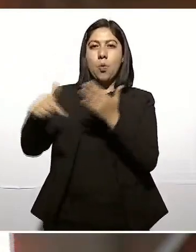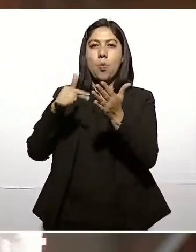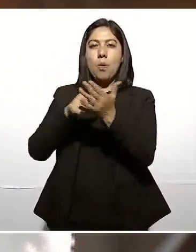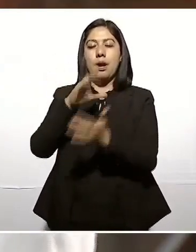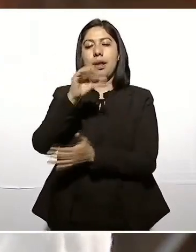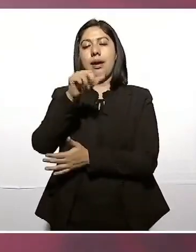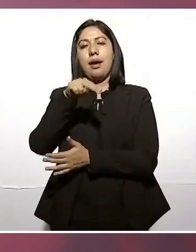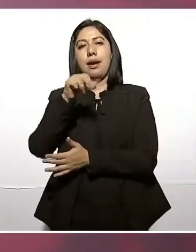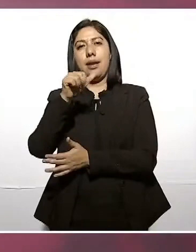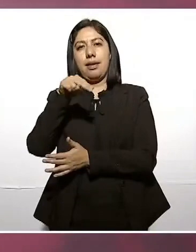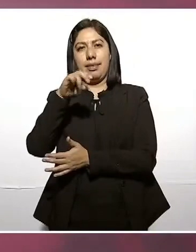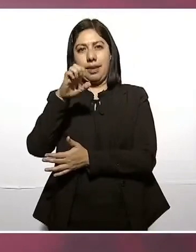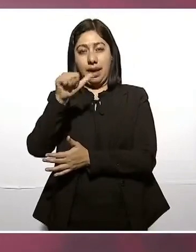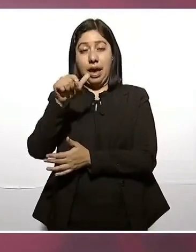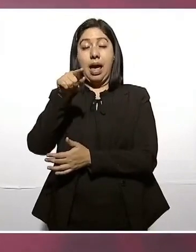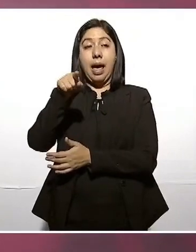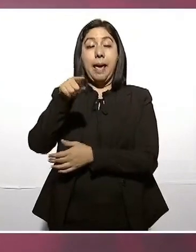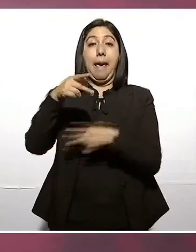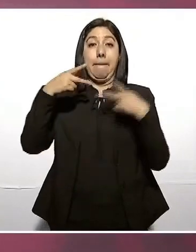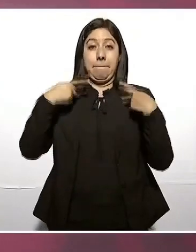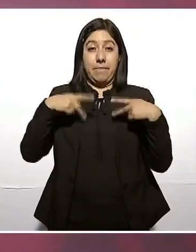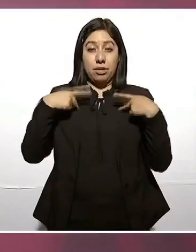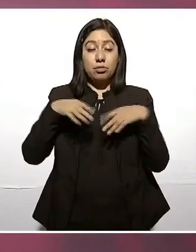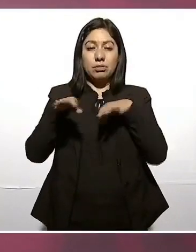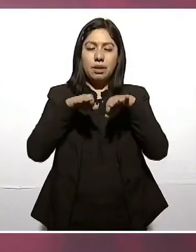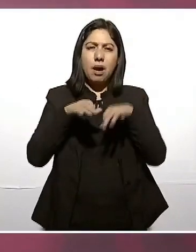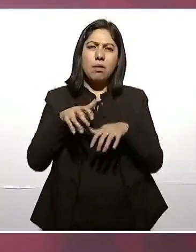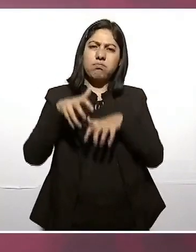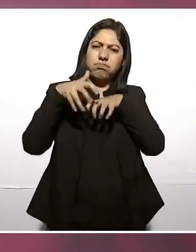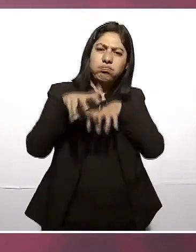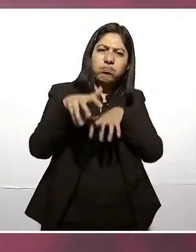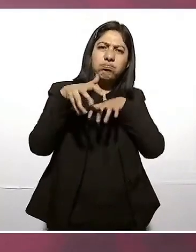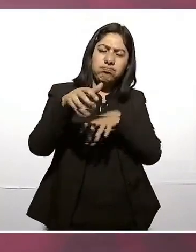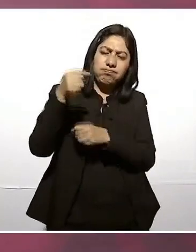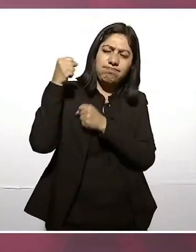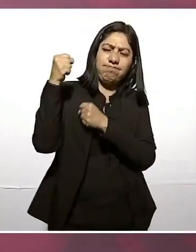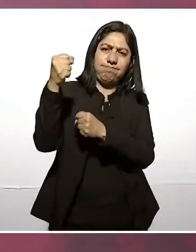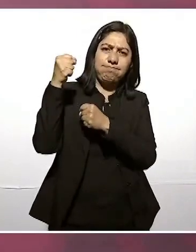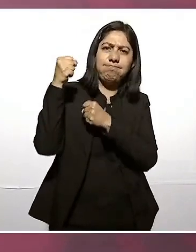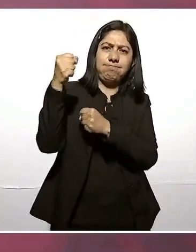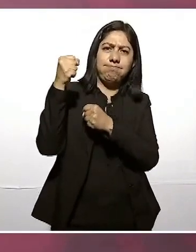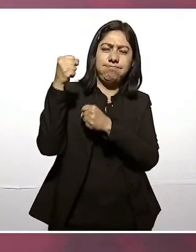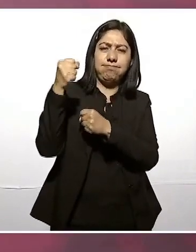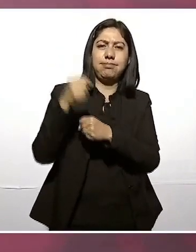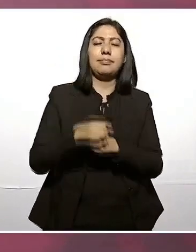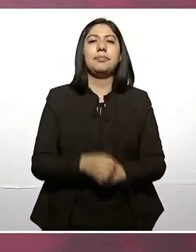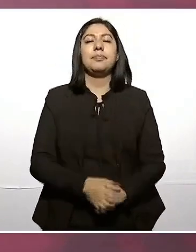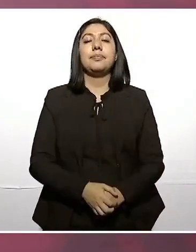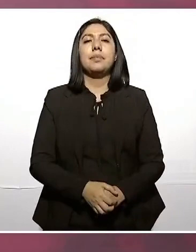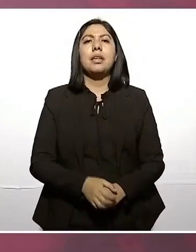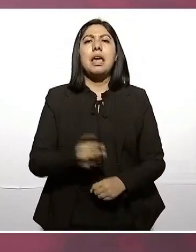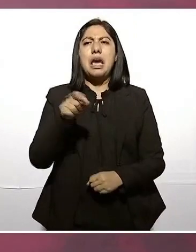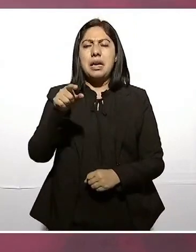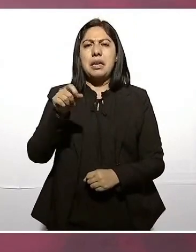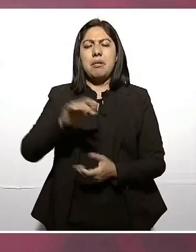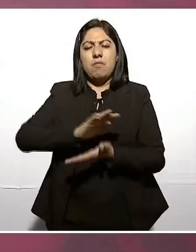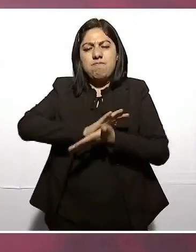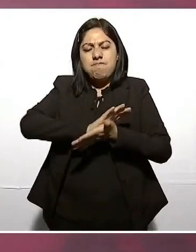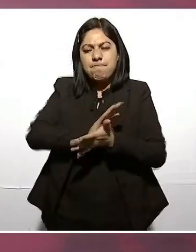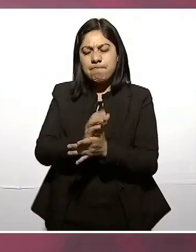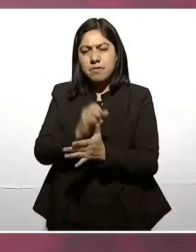con una huelga de trabajadores y reprimen